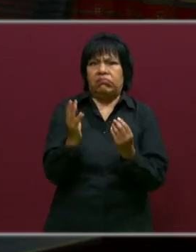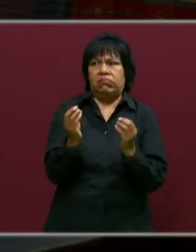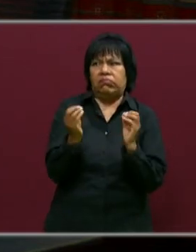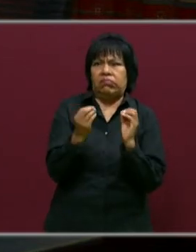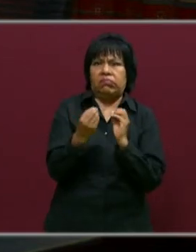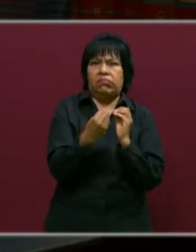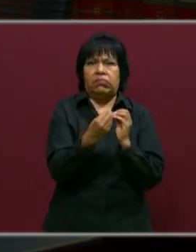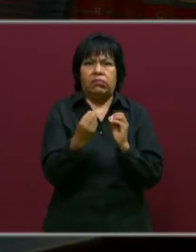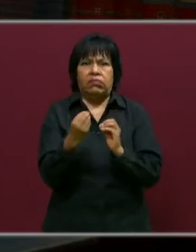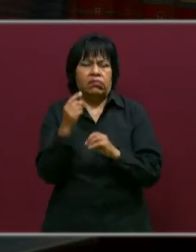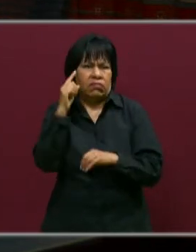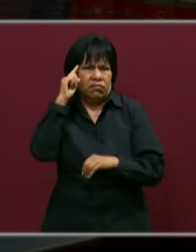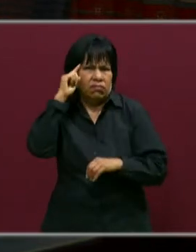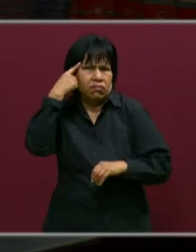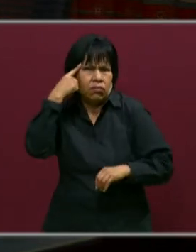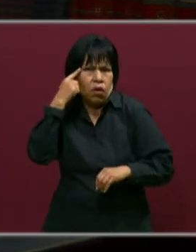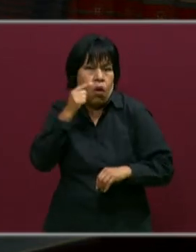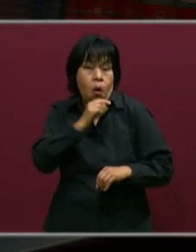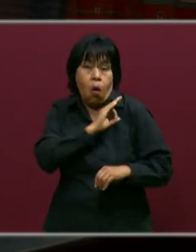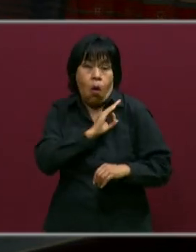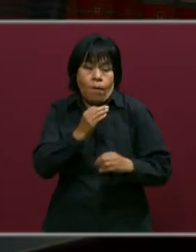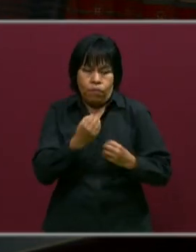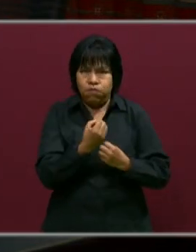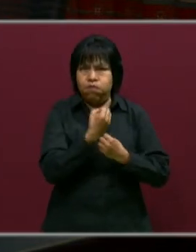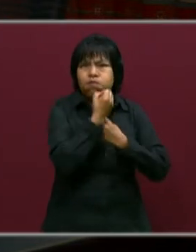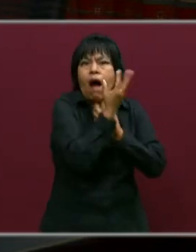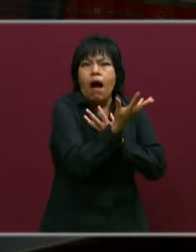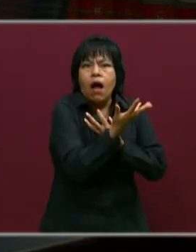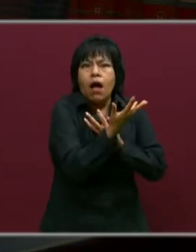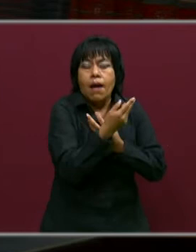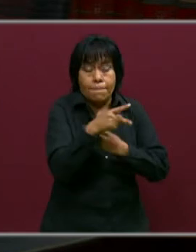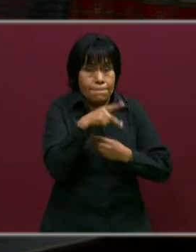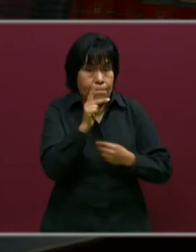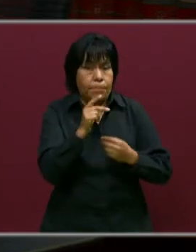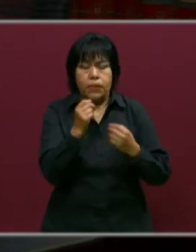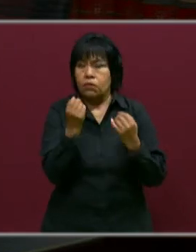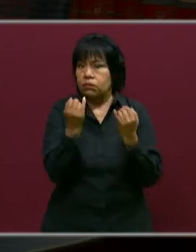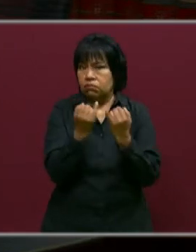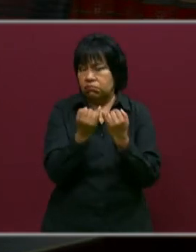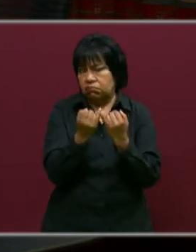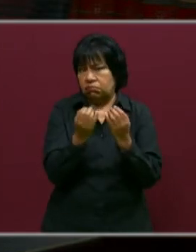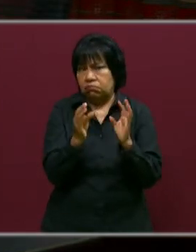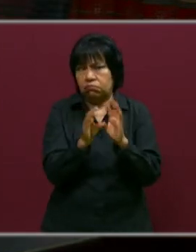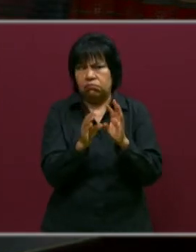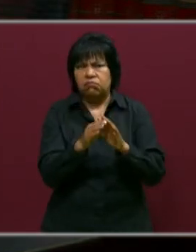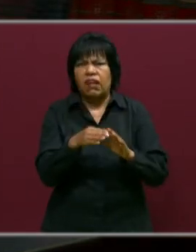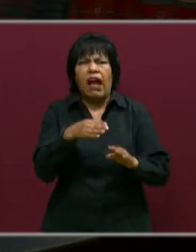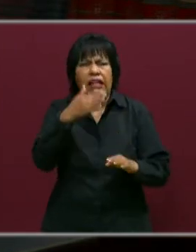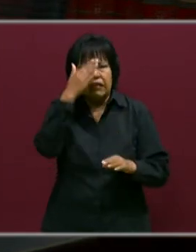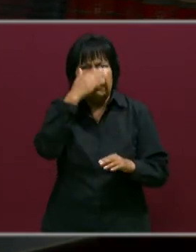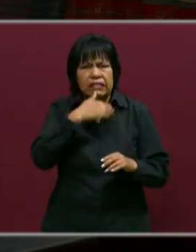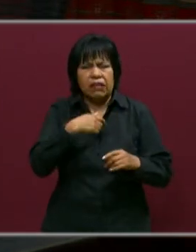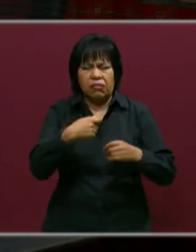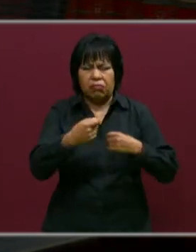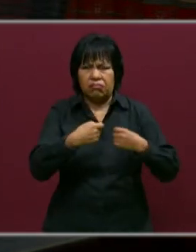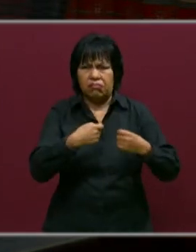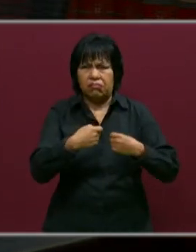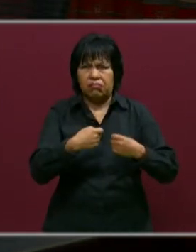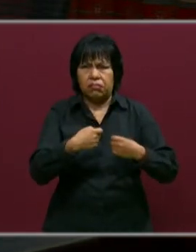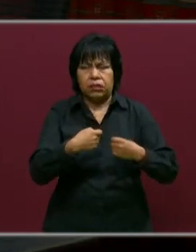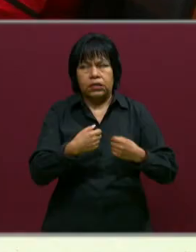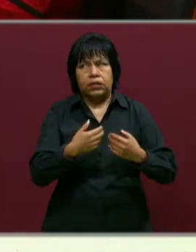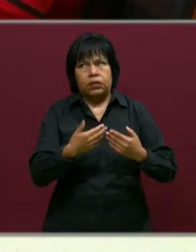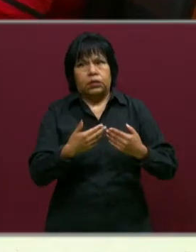enojo, él puede expresarse ese enojo, pero también al mismo tiempo sepa regular esa emoción